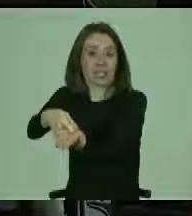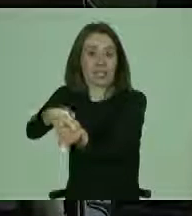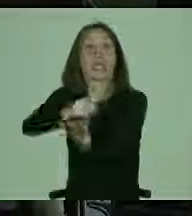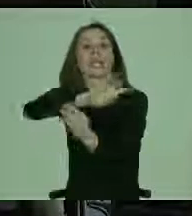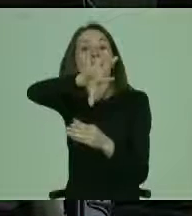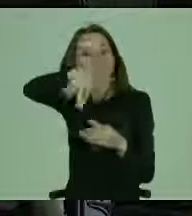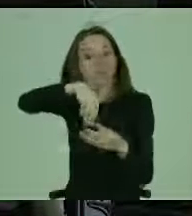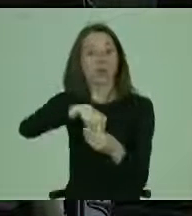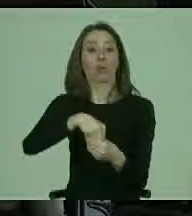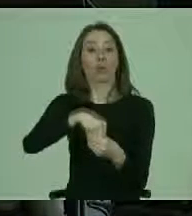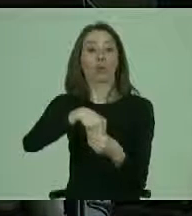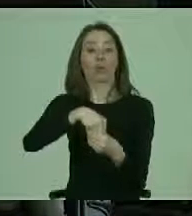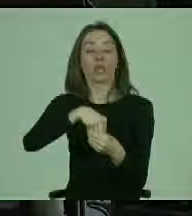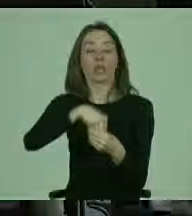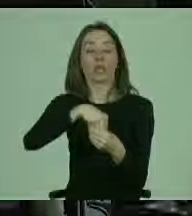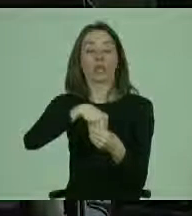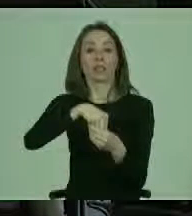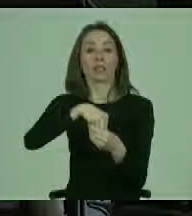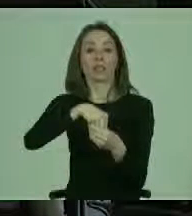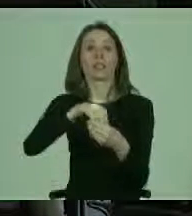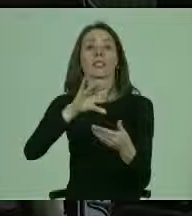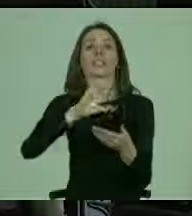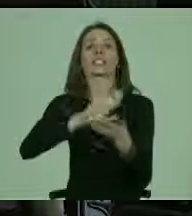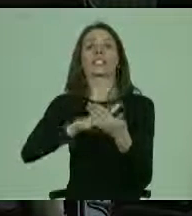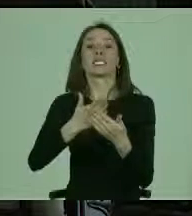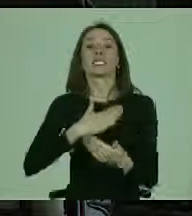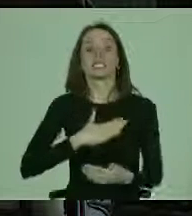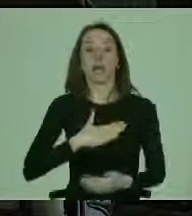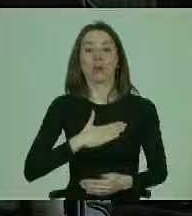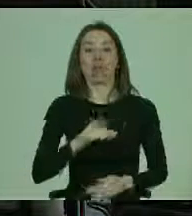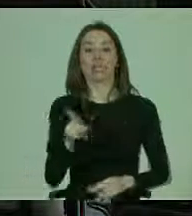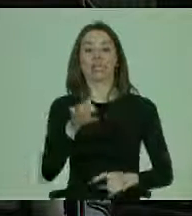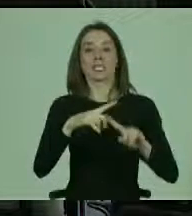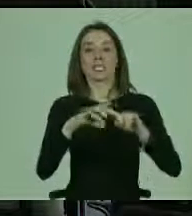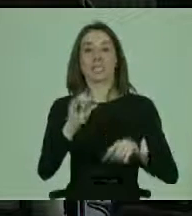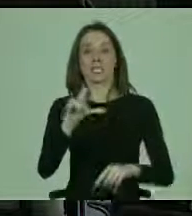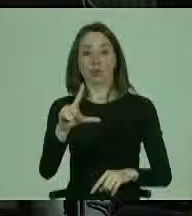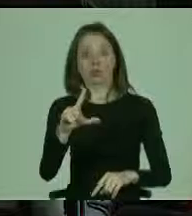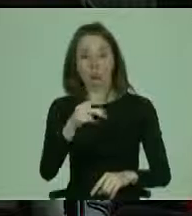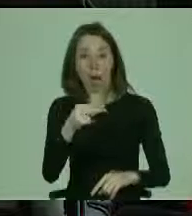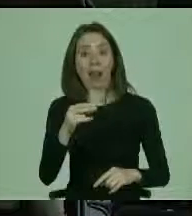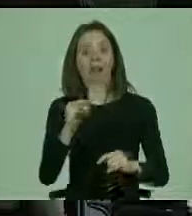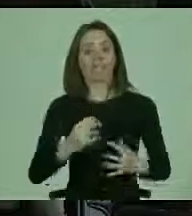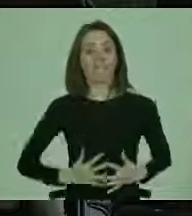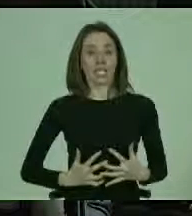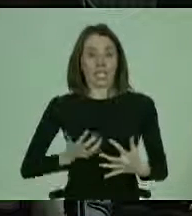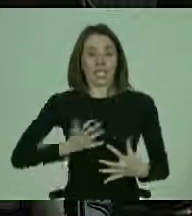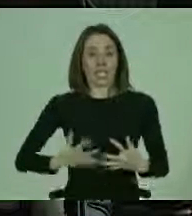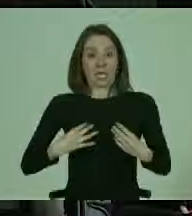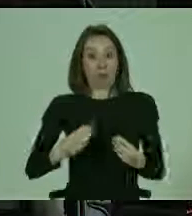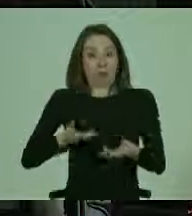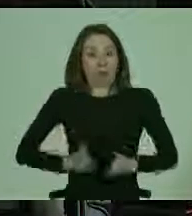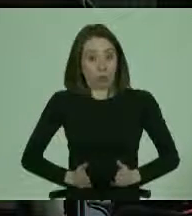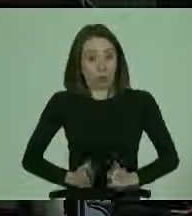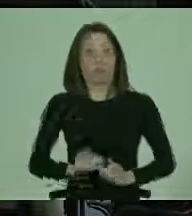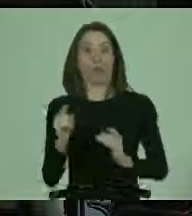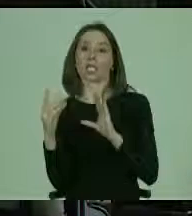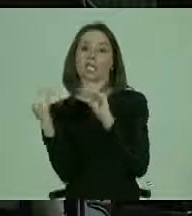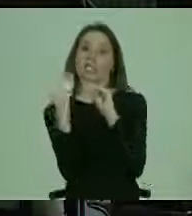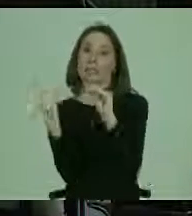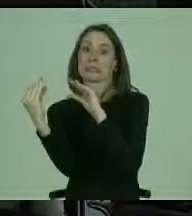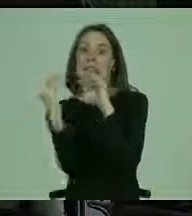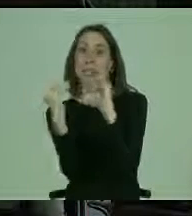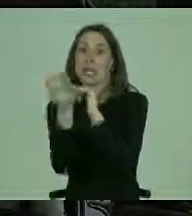incluida, y aquí viene la parte, la salud sexual y reproductiva. Aquí hubo que hacer una transacción